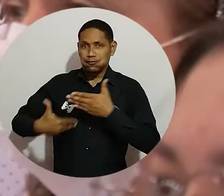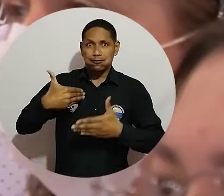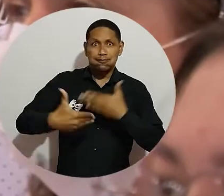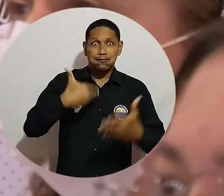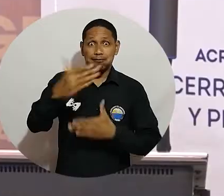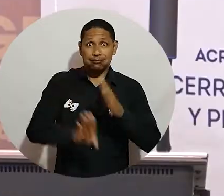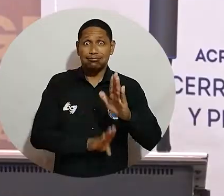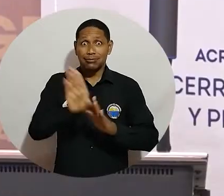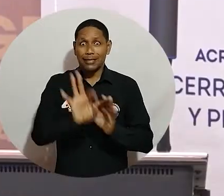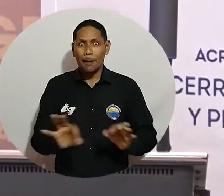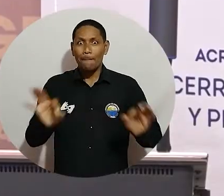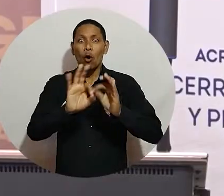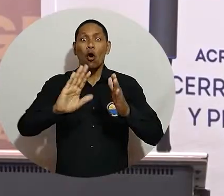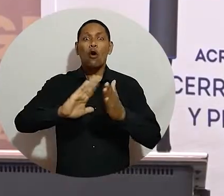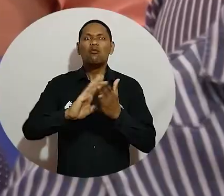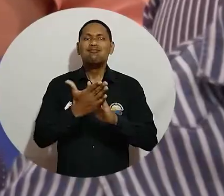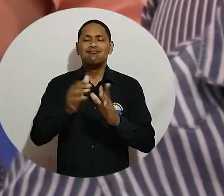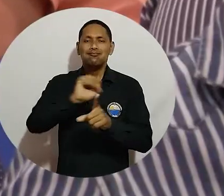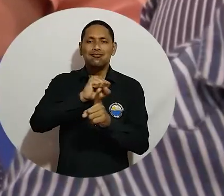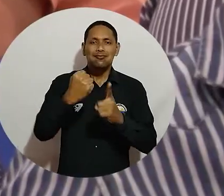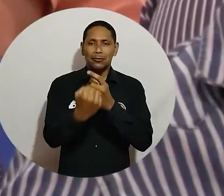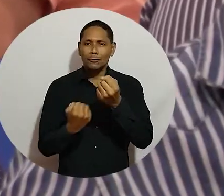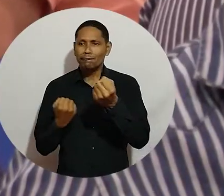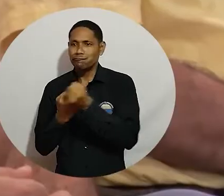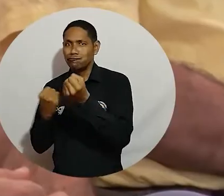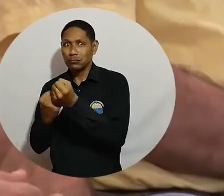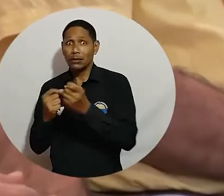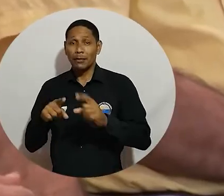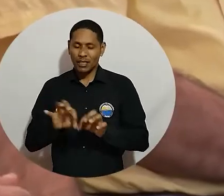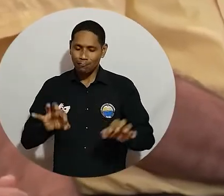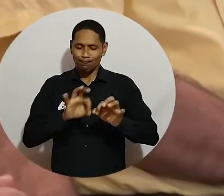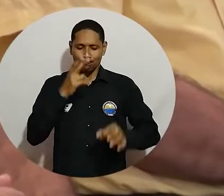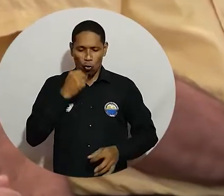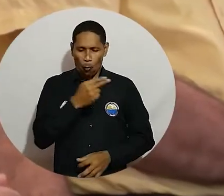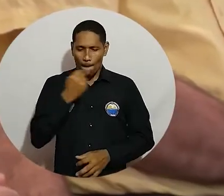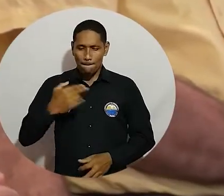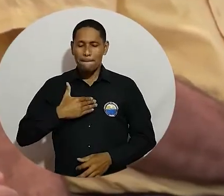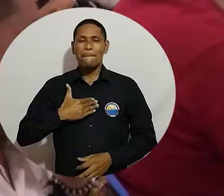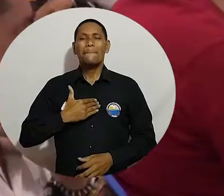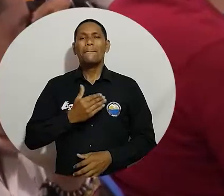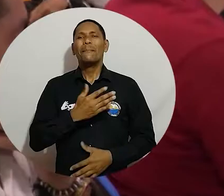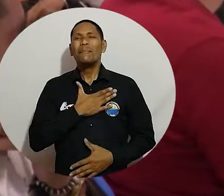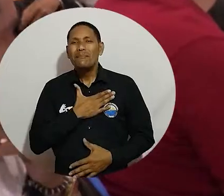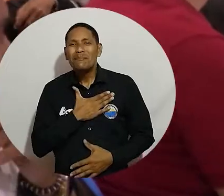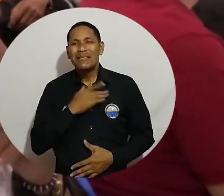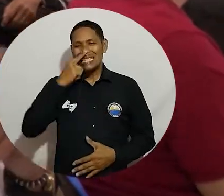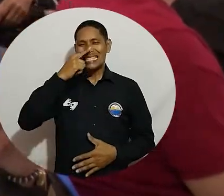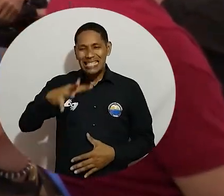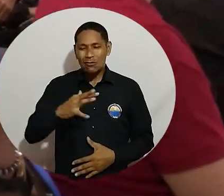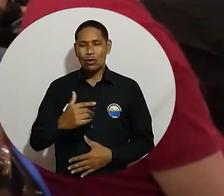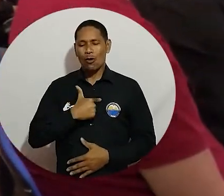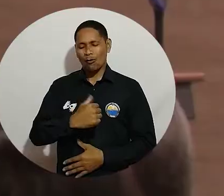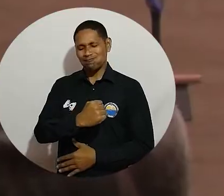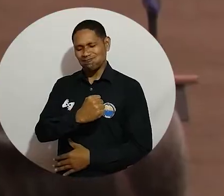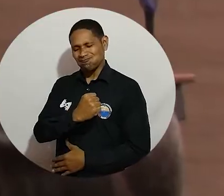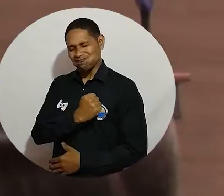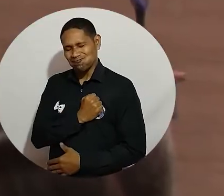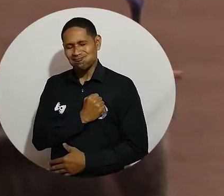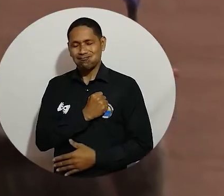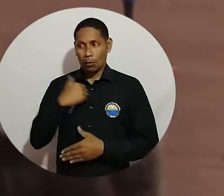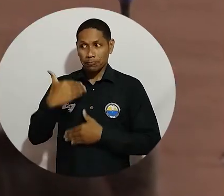Celedón de Unimagdalena se convirtió en un escenario de encuentro y participación, con presencia de diferentes sectores de la sociedad civil,